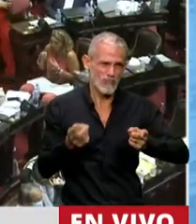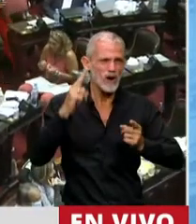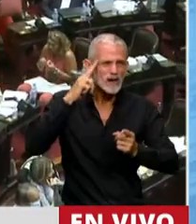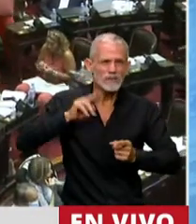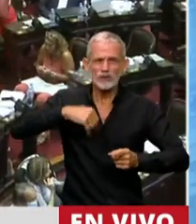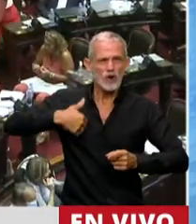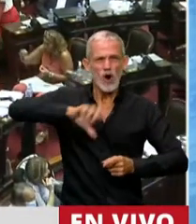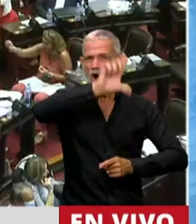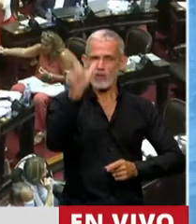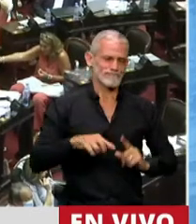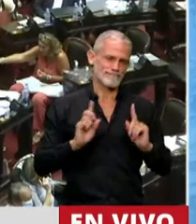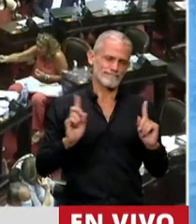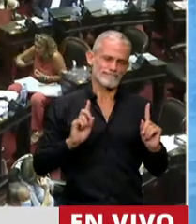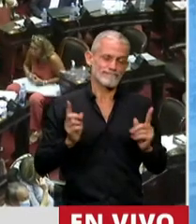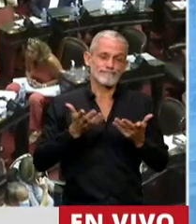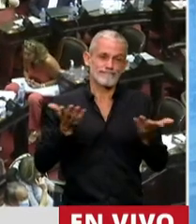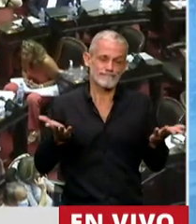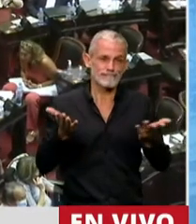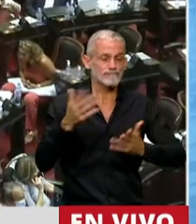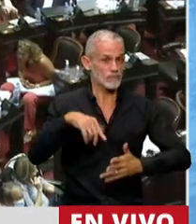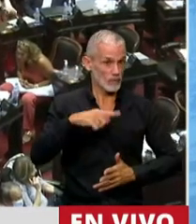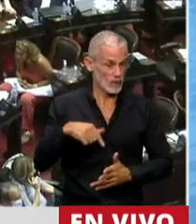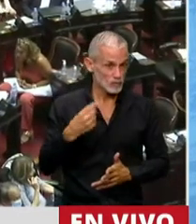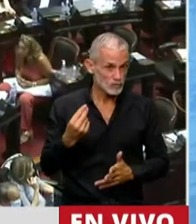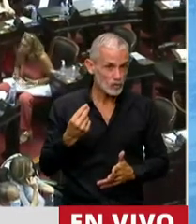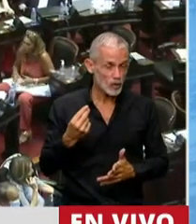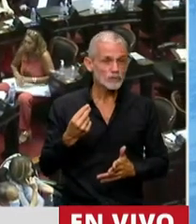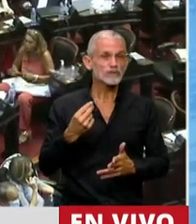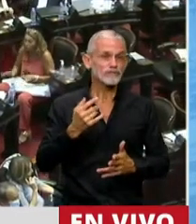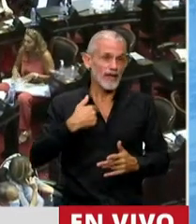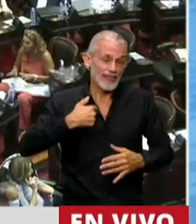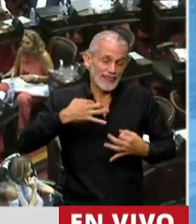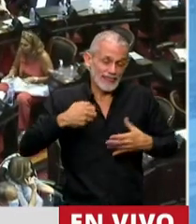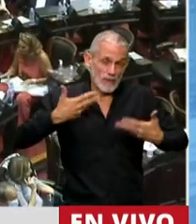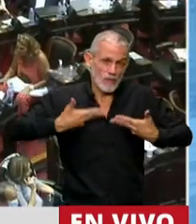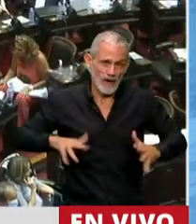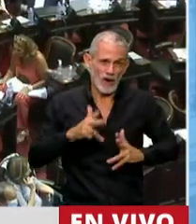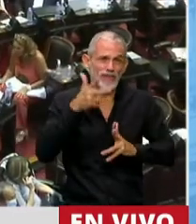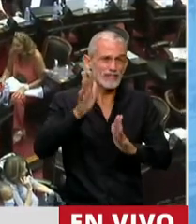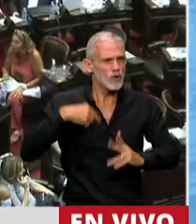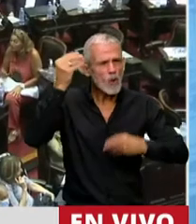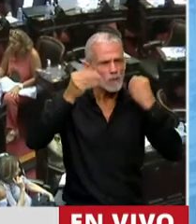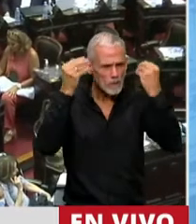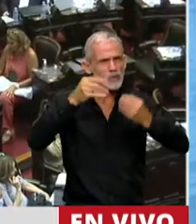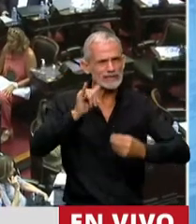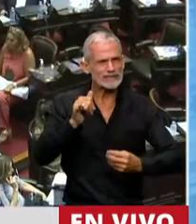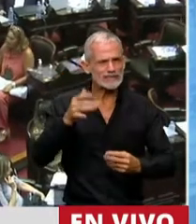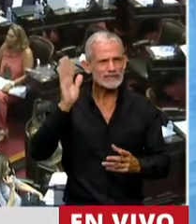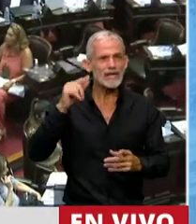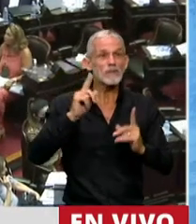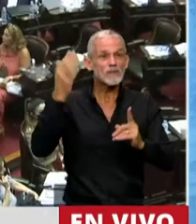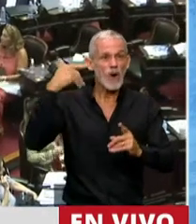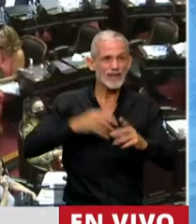Por eso, señor Presidente, no podía dejar de decir, porque esta es una preocupación que lo vengo realizando desde que